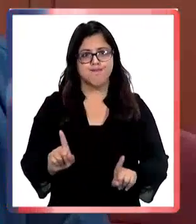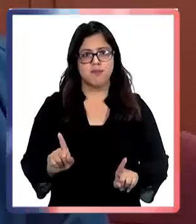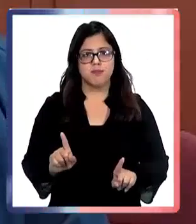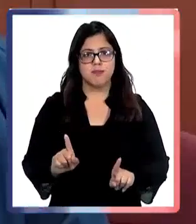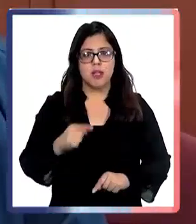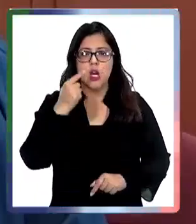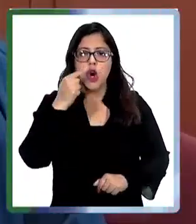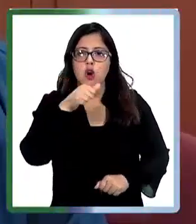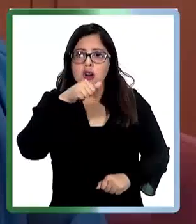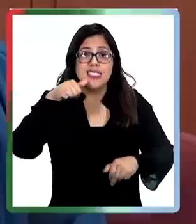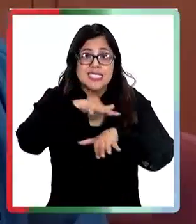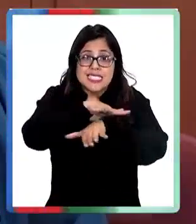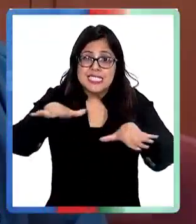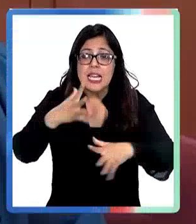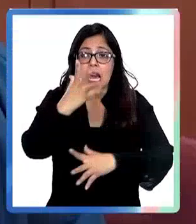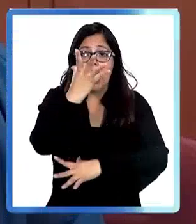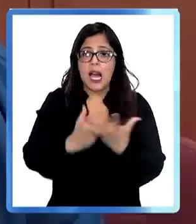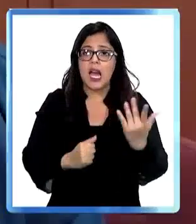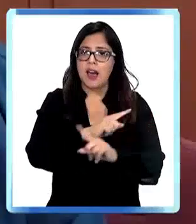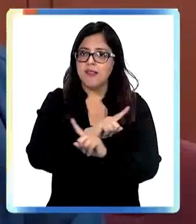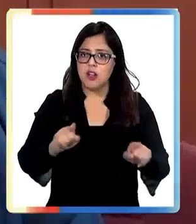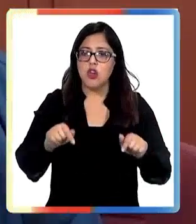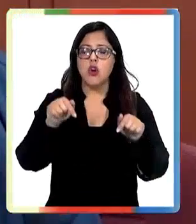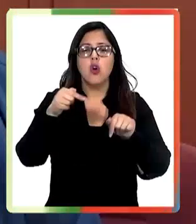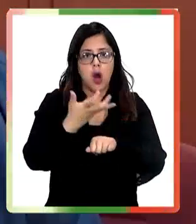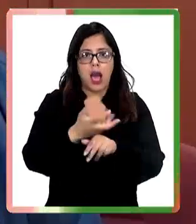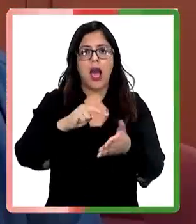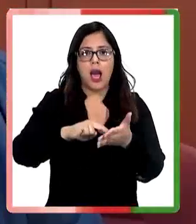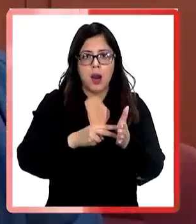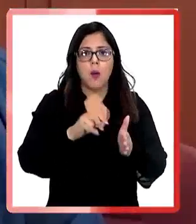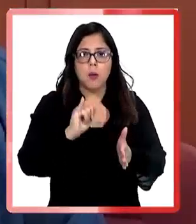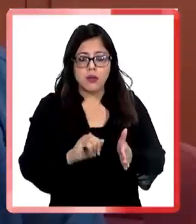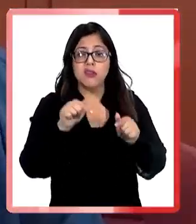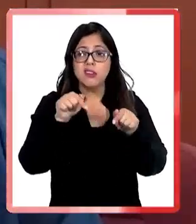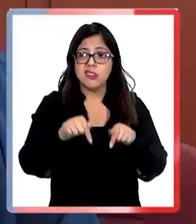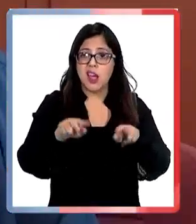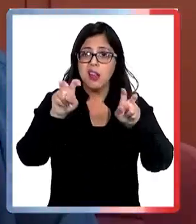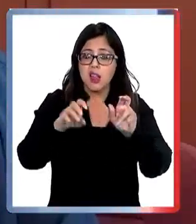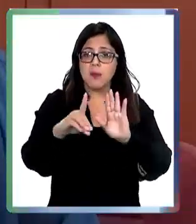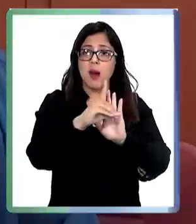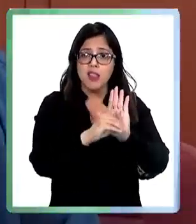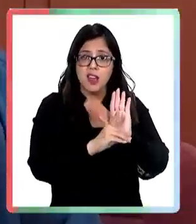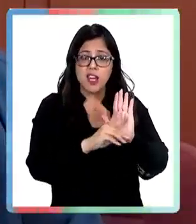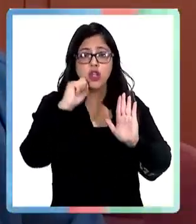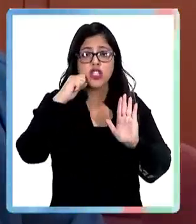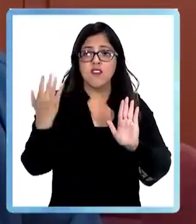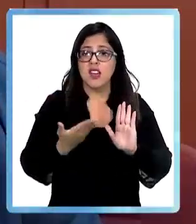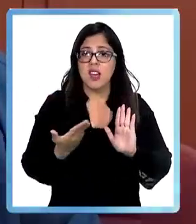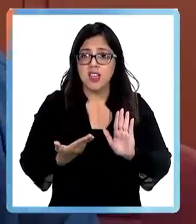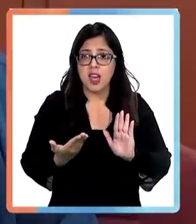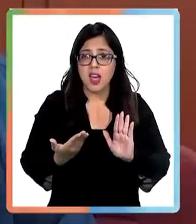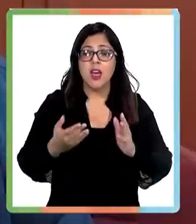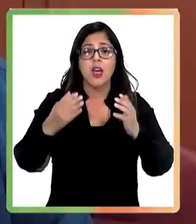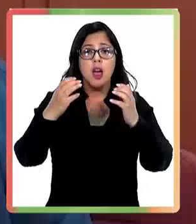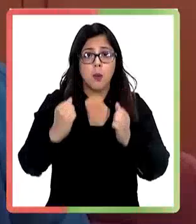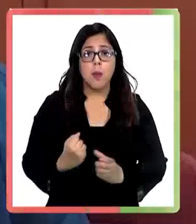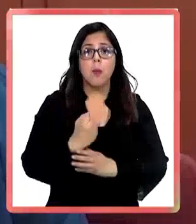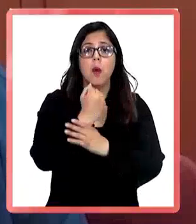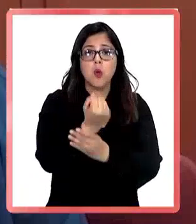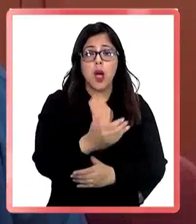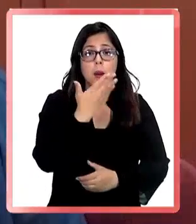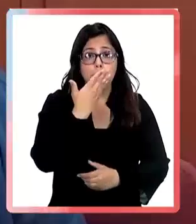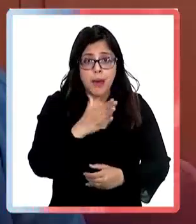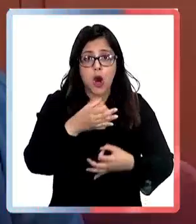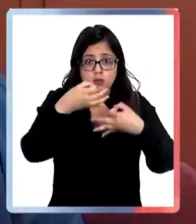sequía no ha terminado, se mantienen los déficits y este decreto implica que podemos ayudar de mejor forma